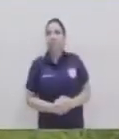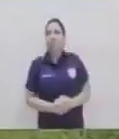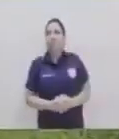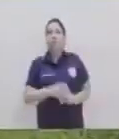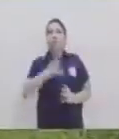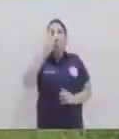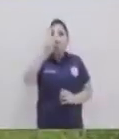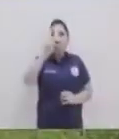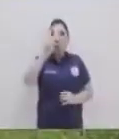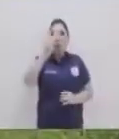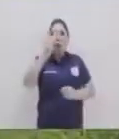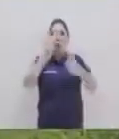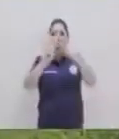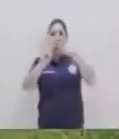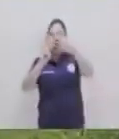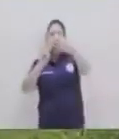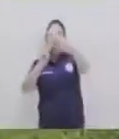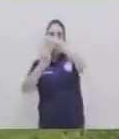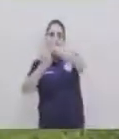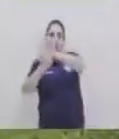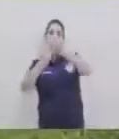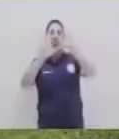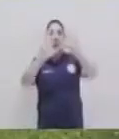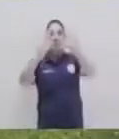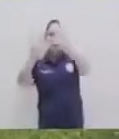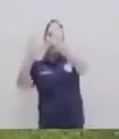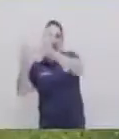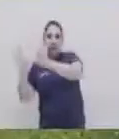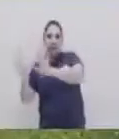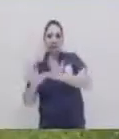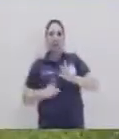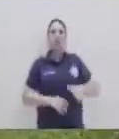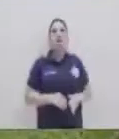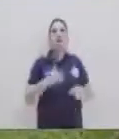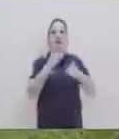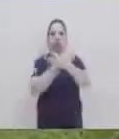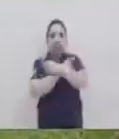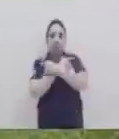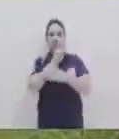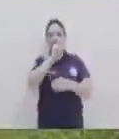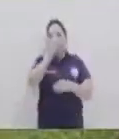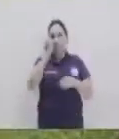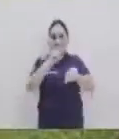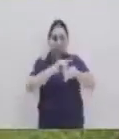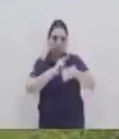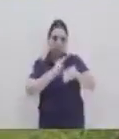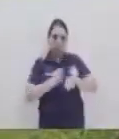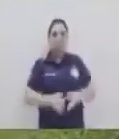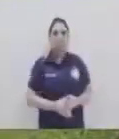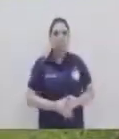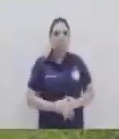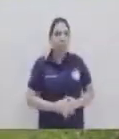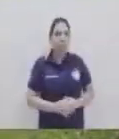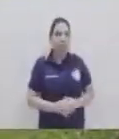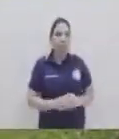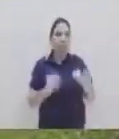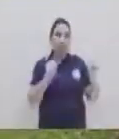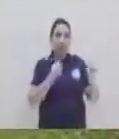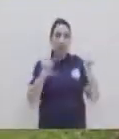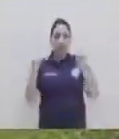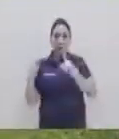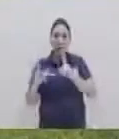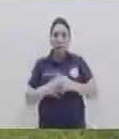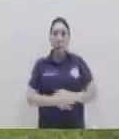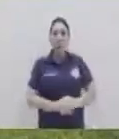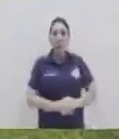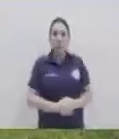también son 4 series de 10 repeticiones con descanso entre cada serie listos